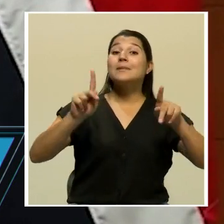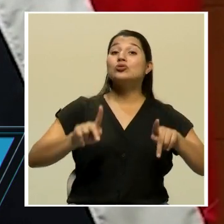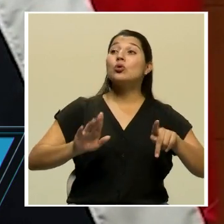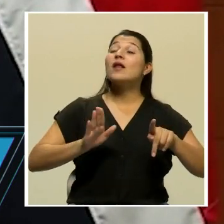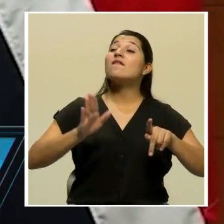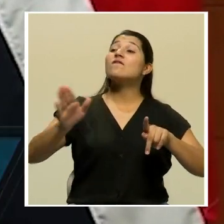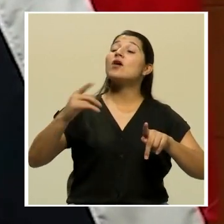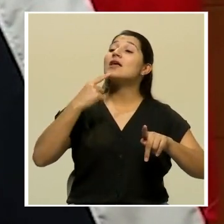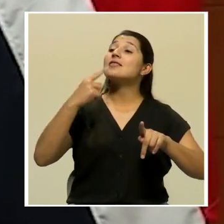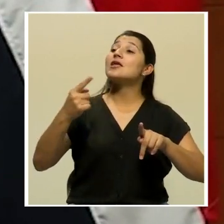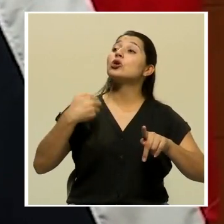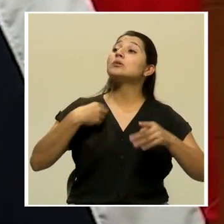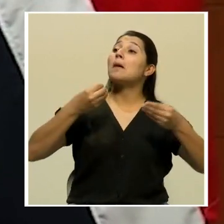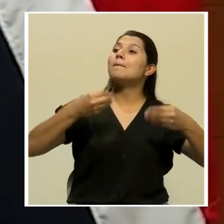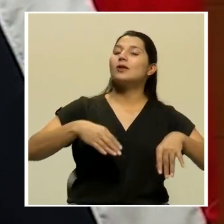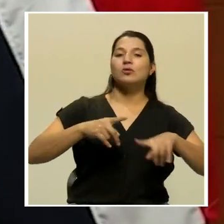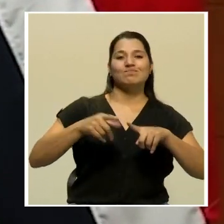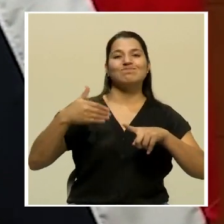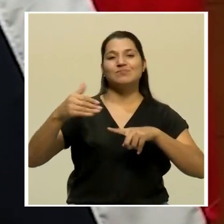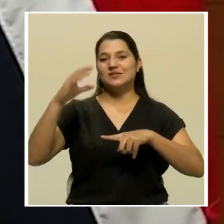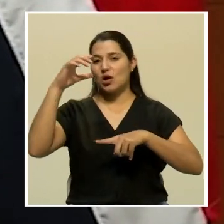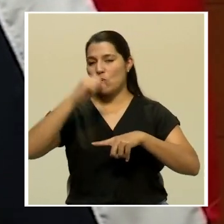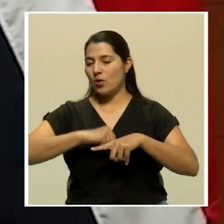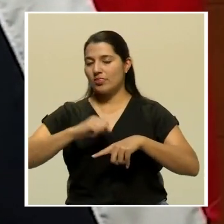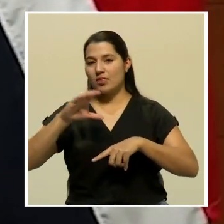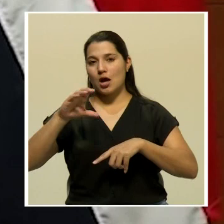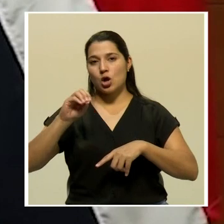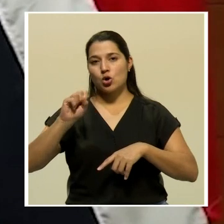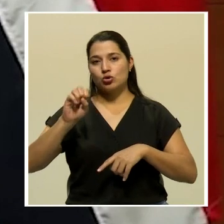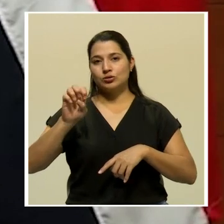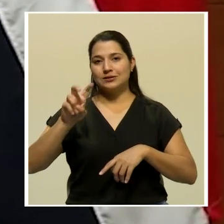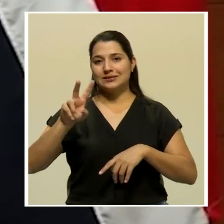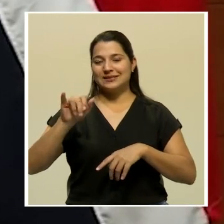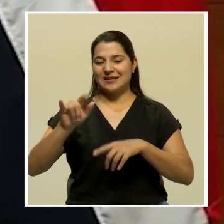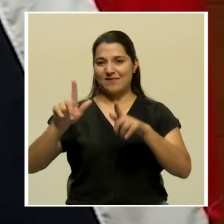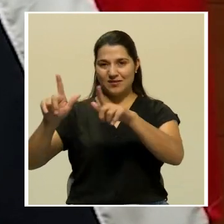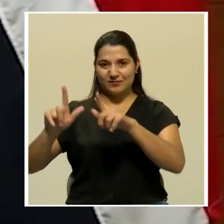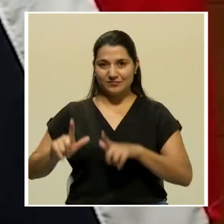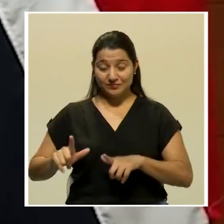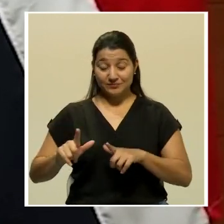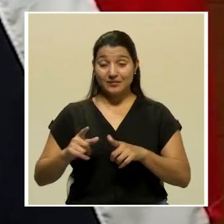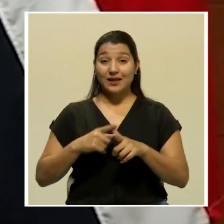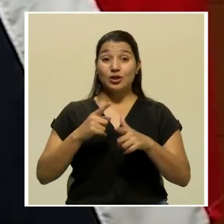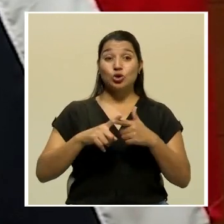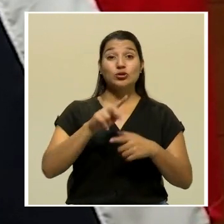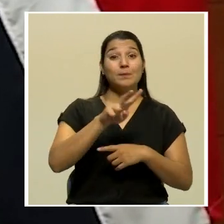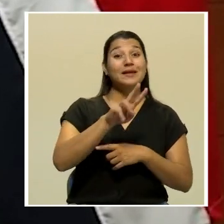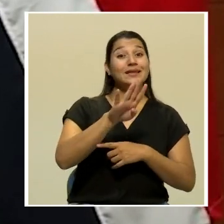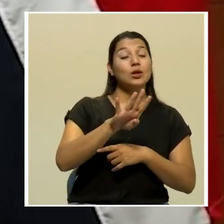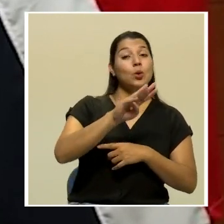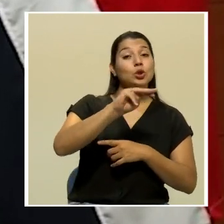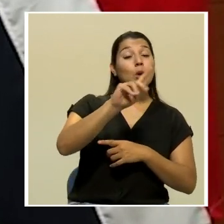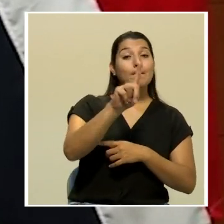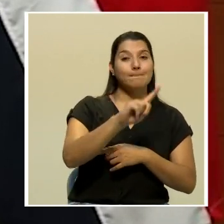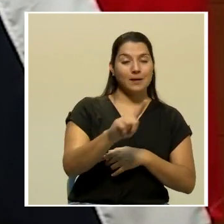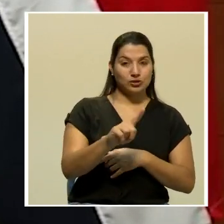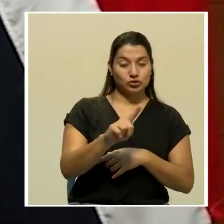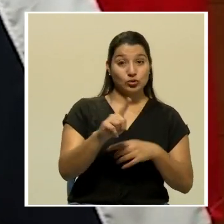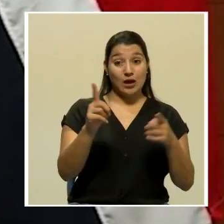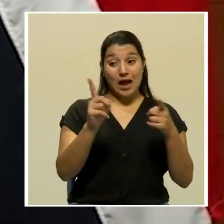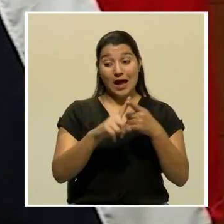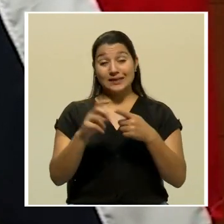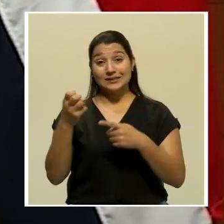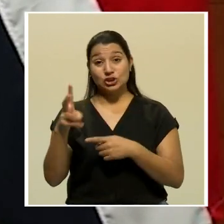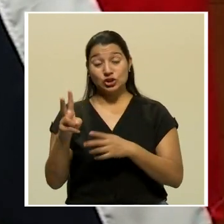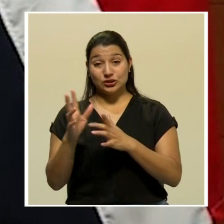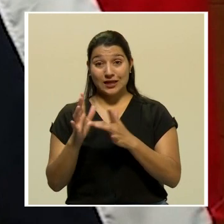por COSEBI. Se va a ampliar el tiempo para que cubra desde el 24 de marzo, que fue cuando inició la restricción sanitaria vehicular hasta